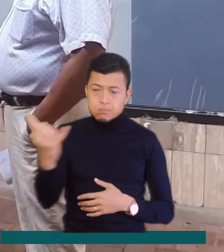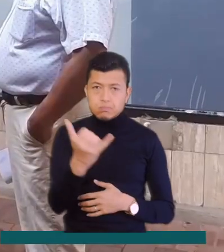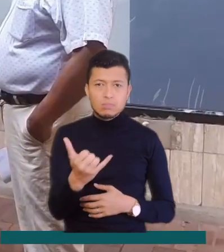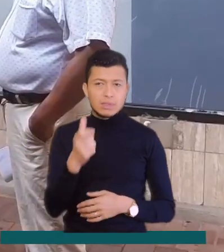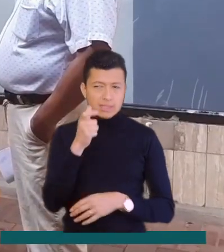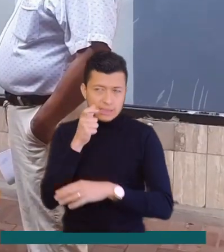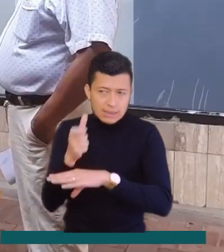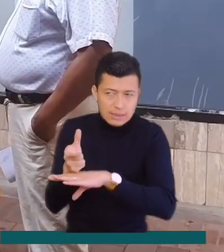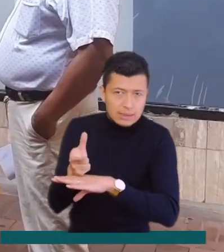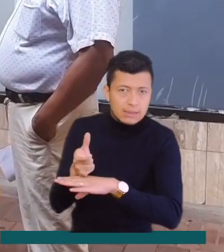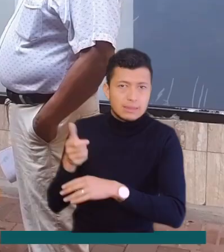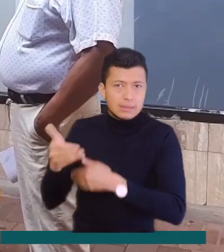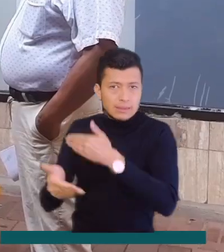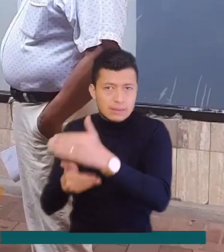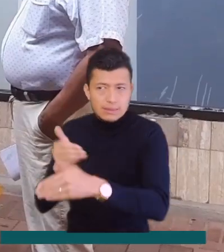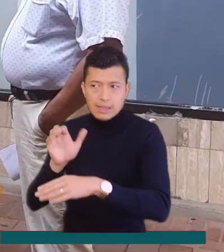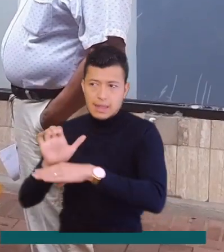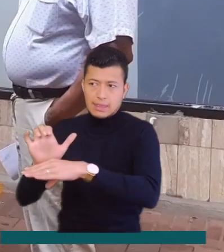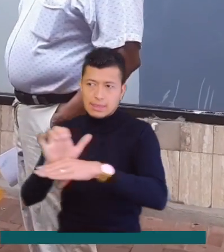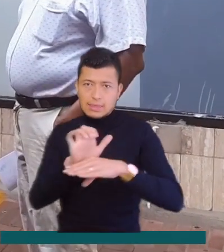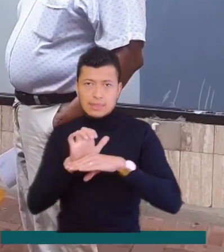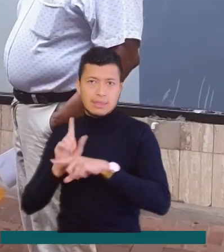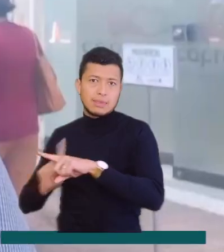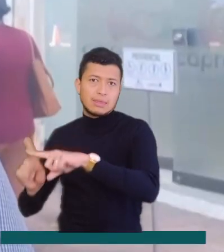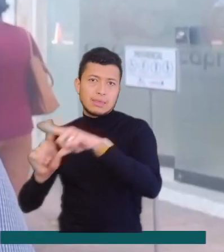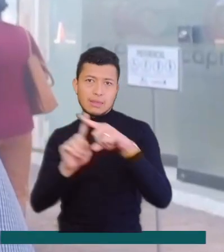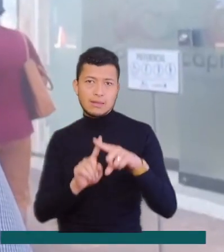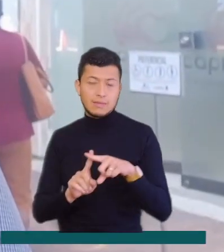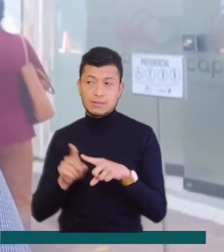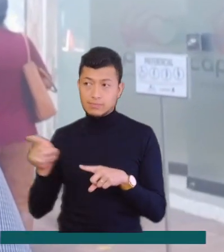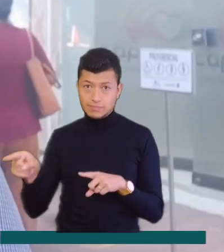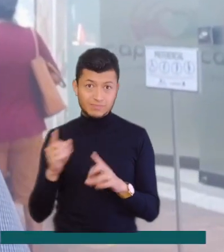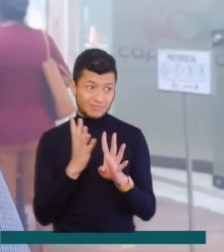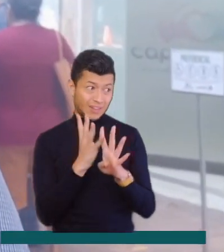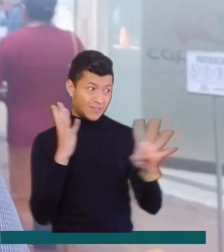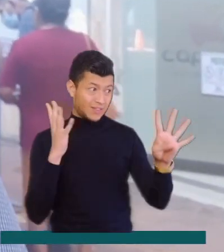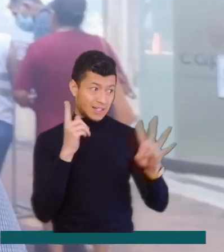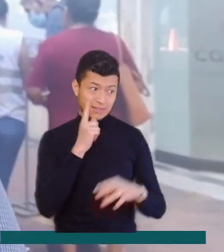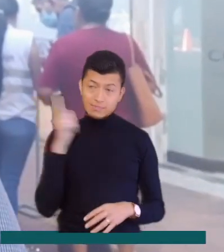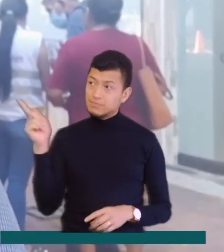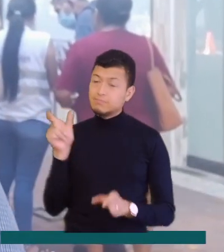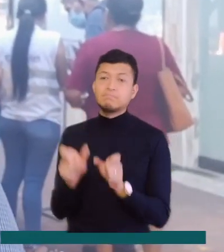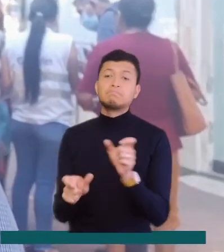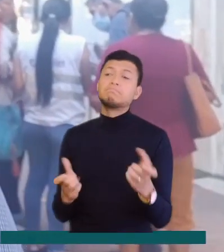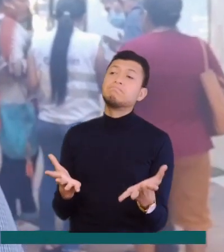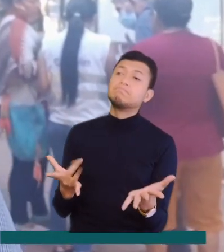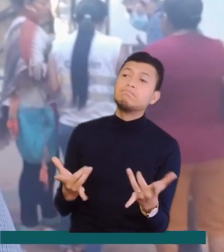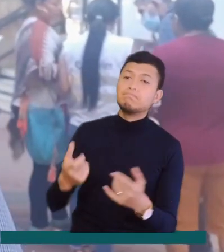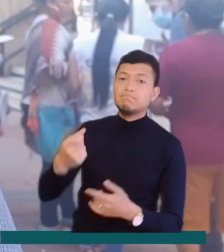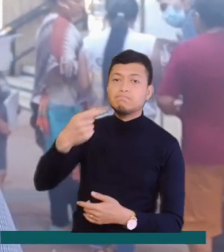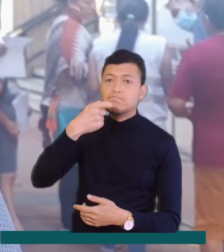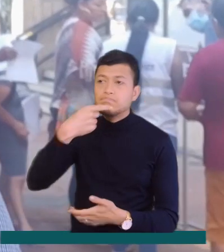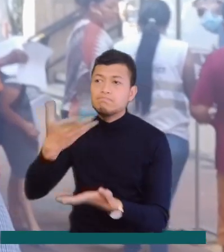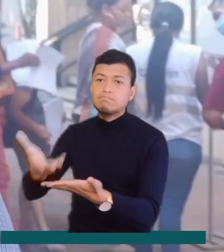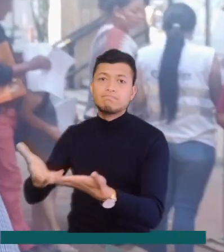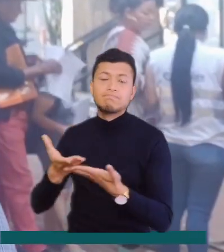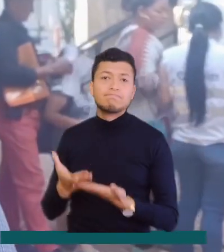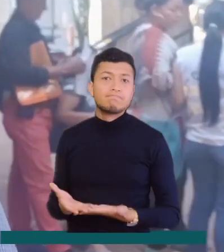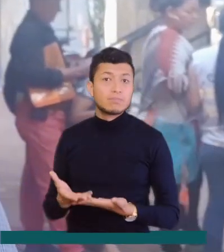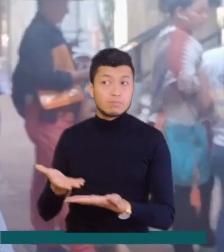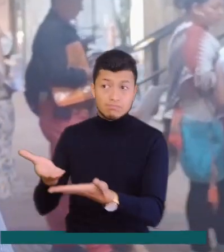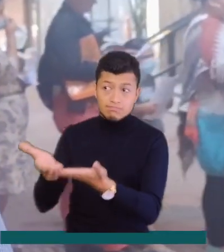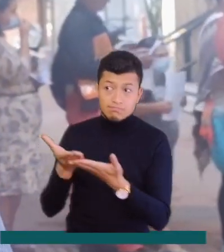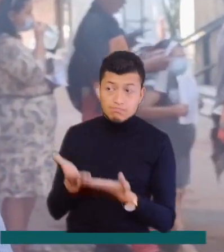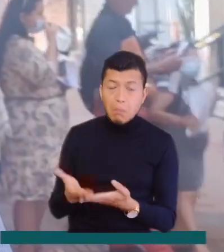seguimiento, las diferentes entidades. Así se ven las filas que deben hacer los pacientes, esperando los medicamentos, cuya entrega en